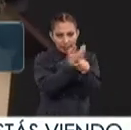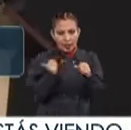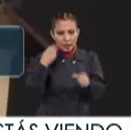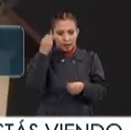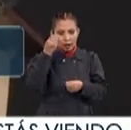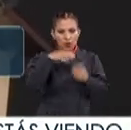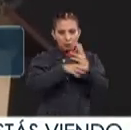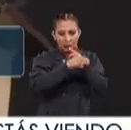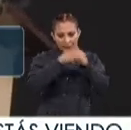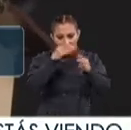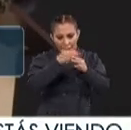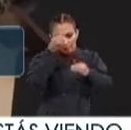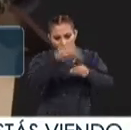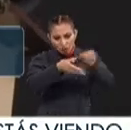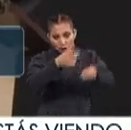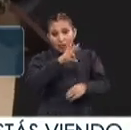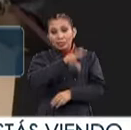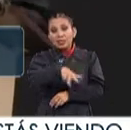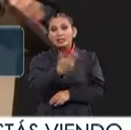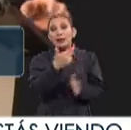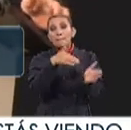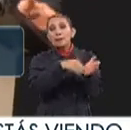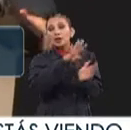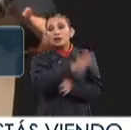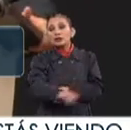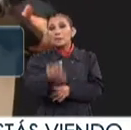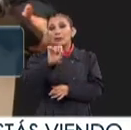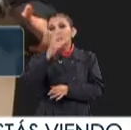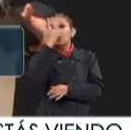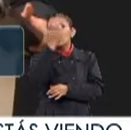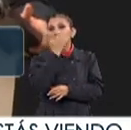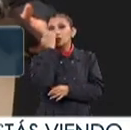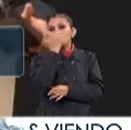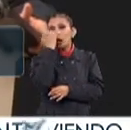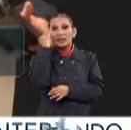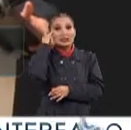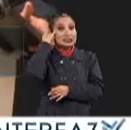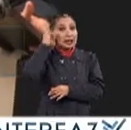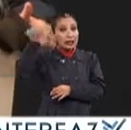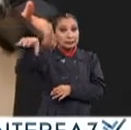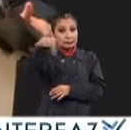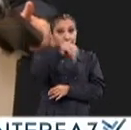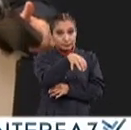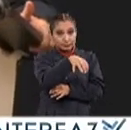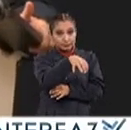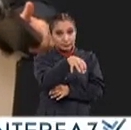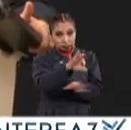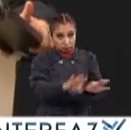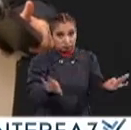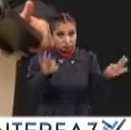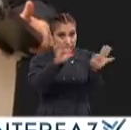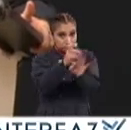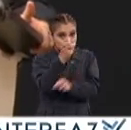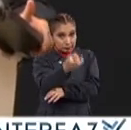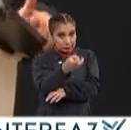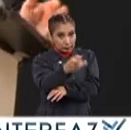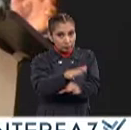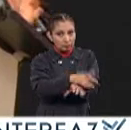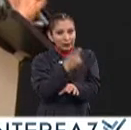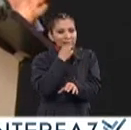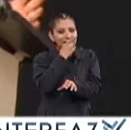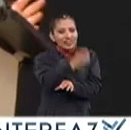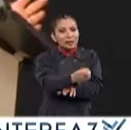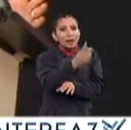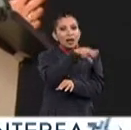equipamiento De 13,422 escuelas indígenas Muy importante Porque cuando